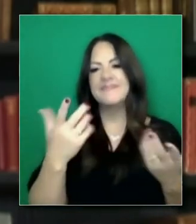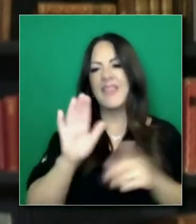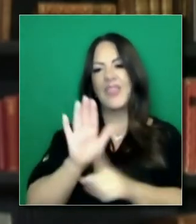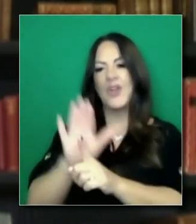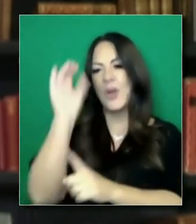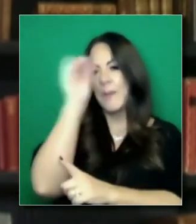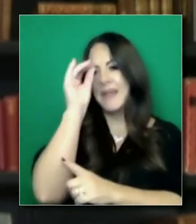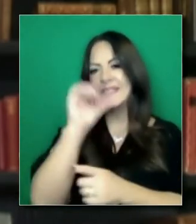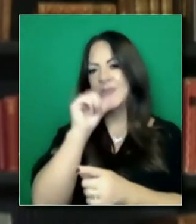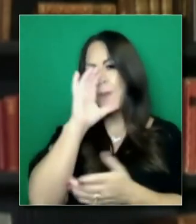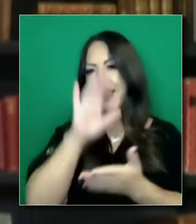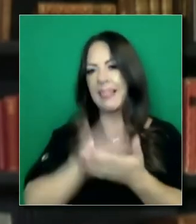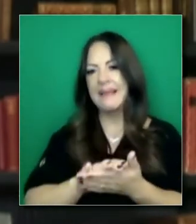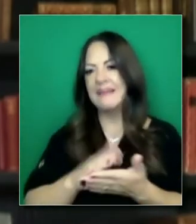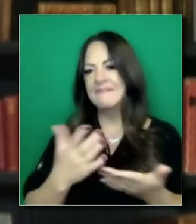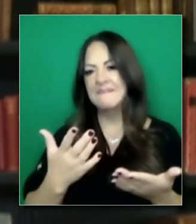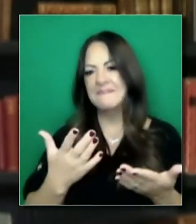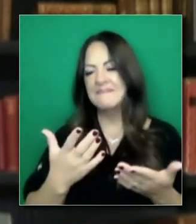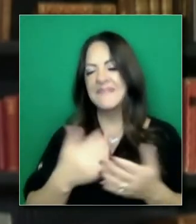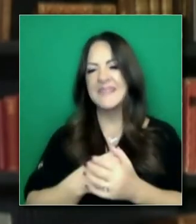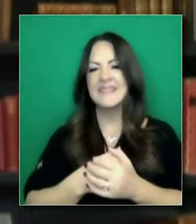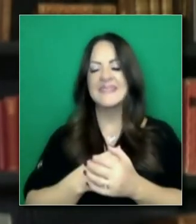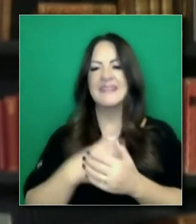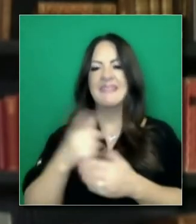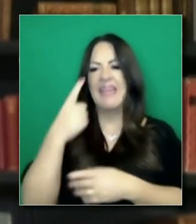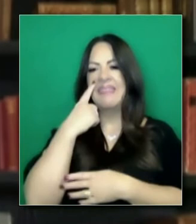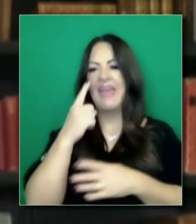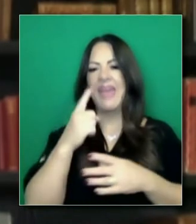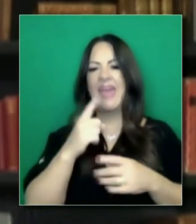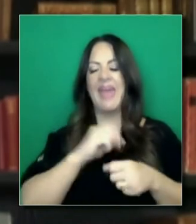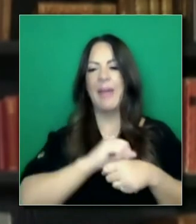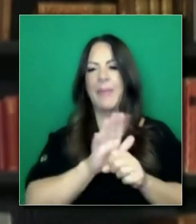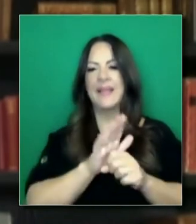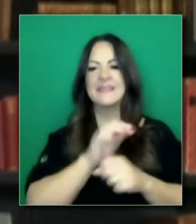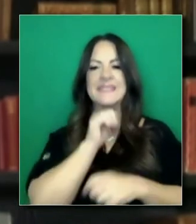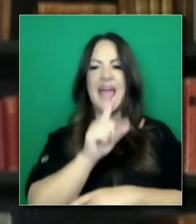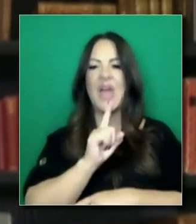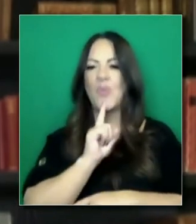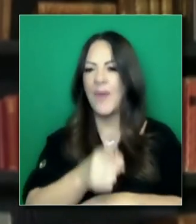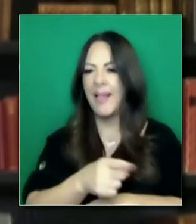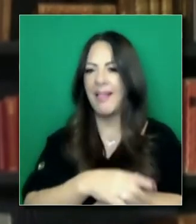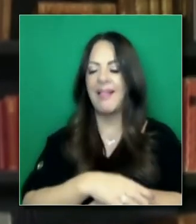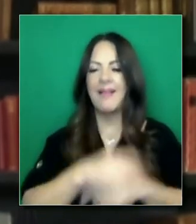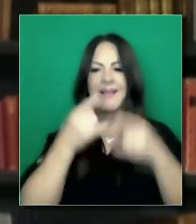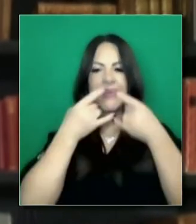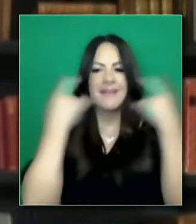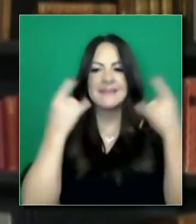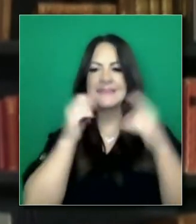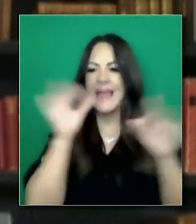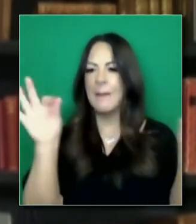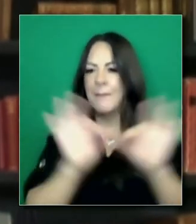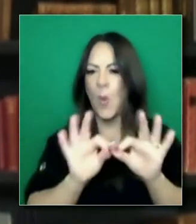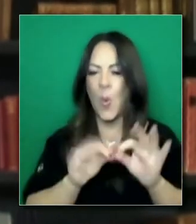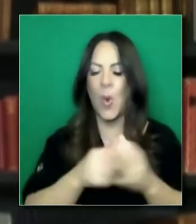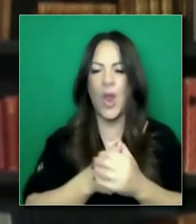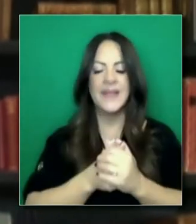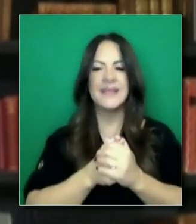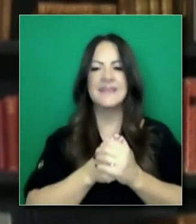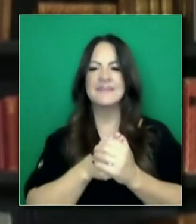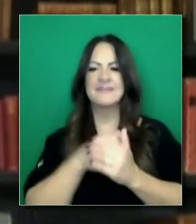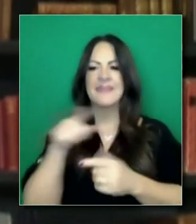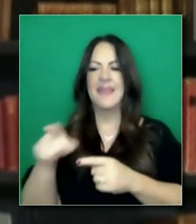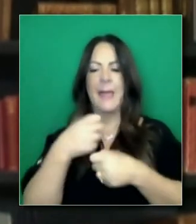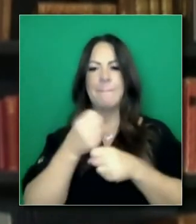o piensan que esto es un engaño, que no importa ponerse la mascarilla, etcétera, y